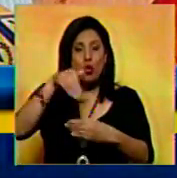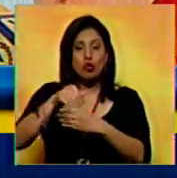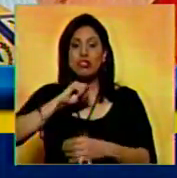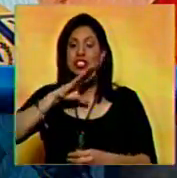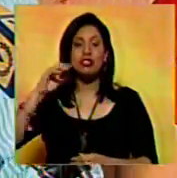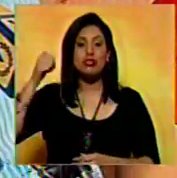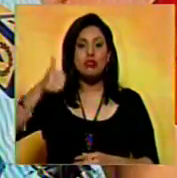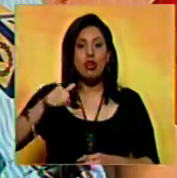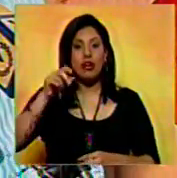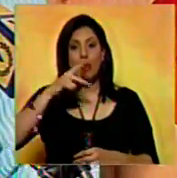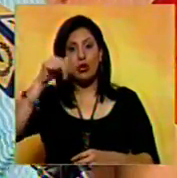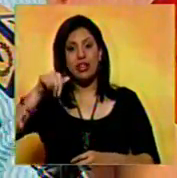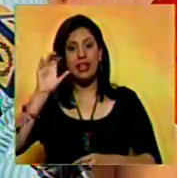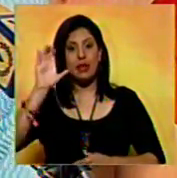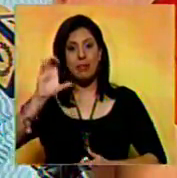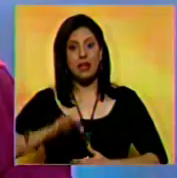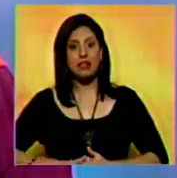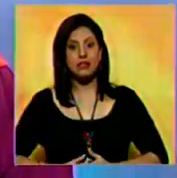la historia política de este país.